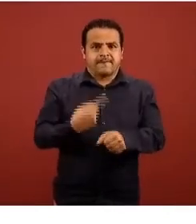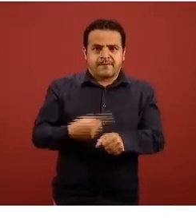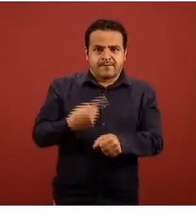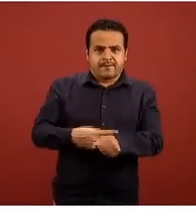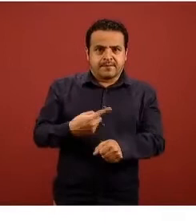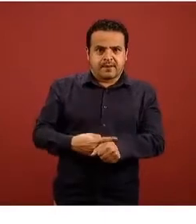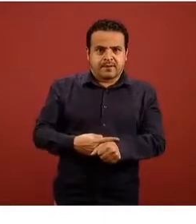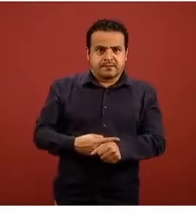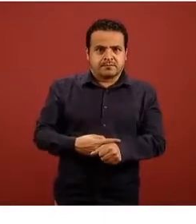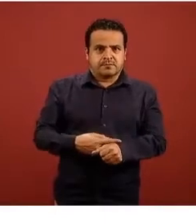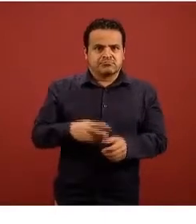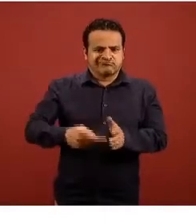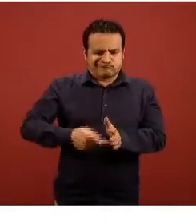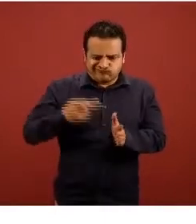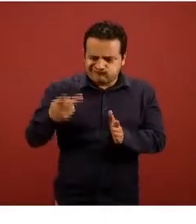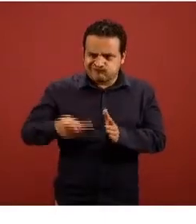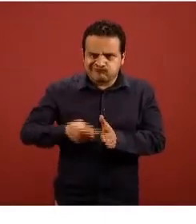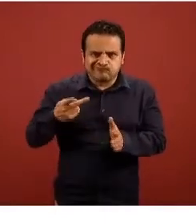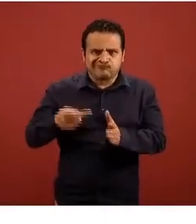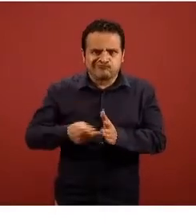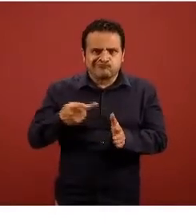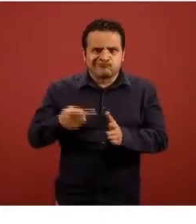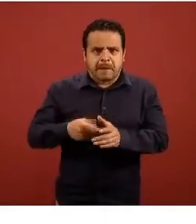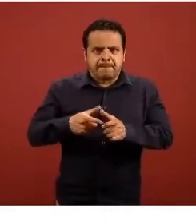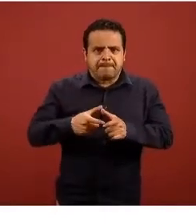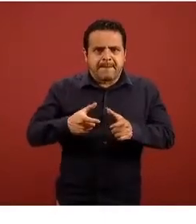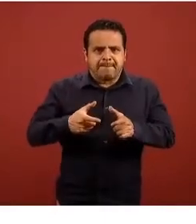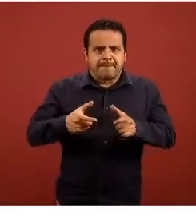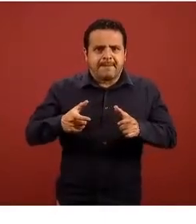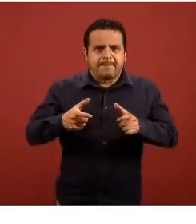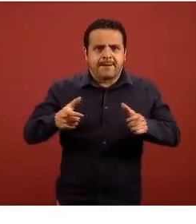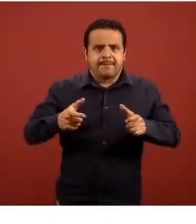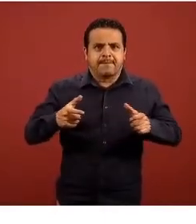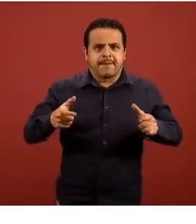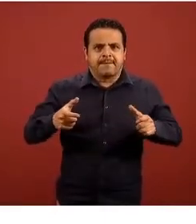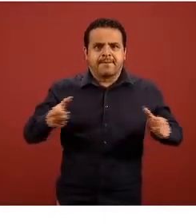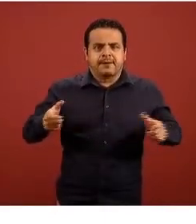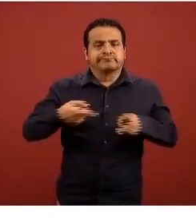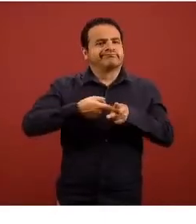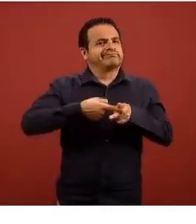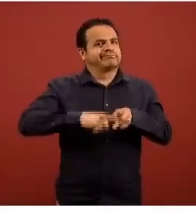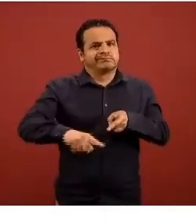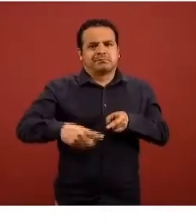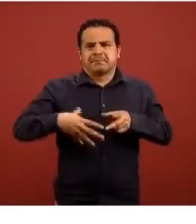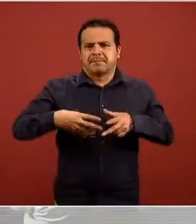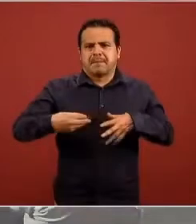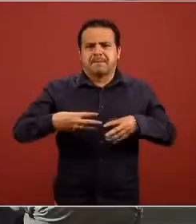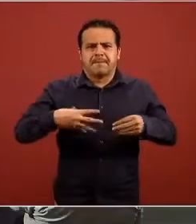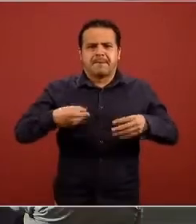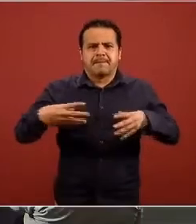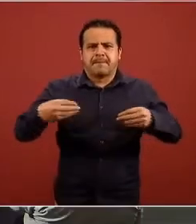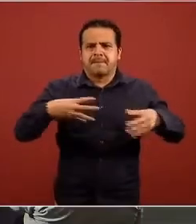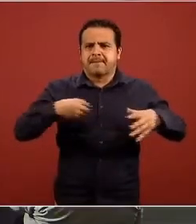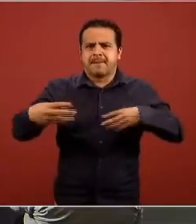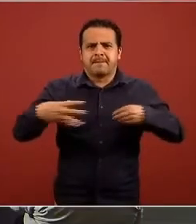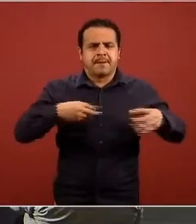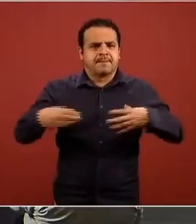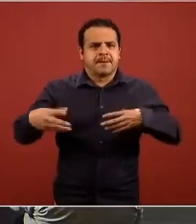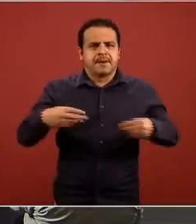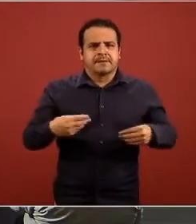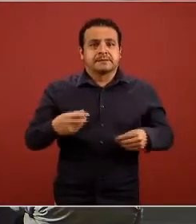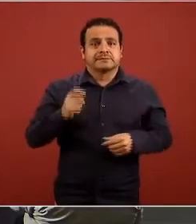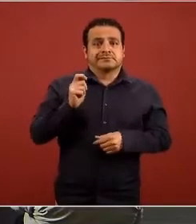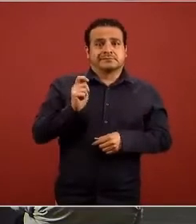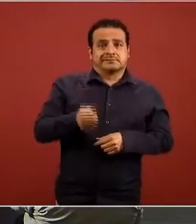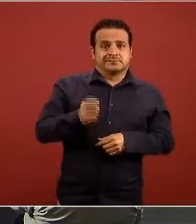incremento acelerado que anunciaba ya el punto de inflexión de la curva epidémica es decir el momento en el que se